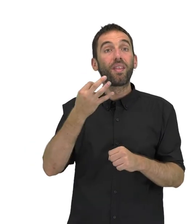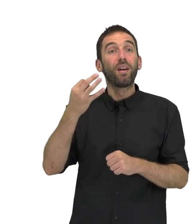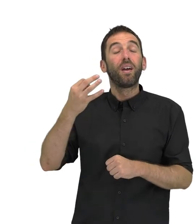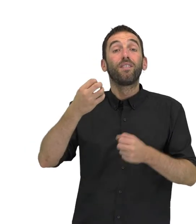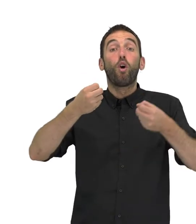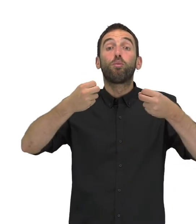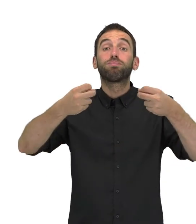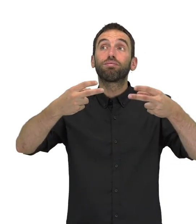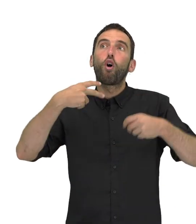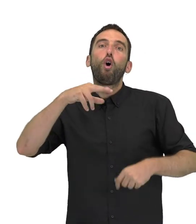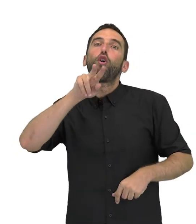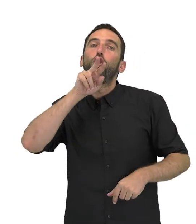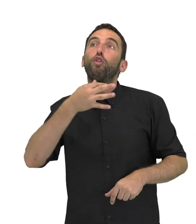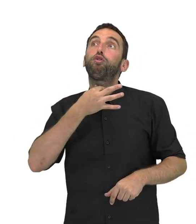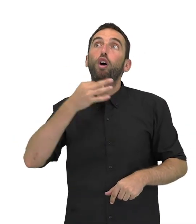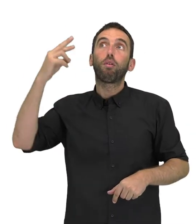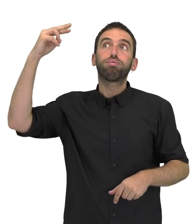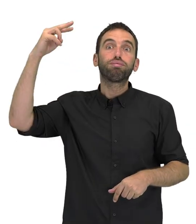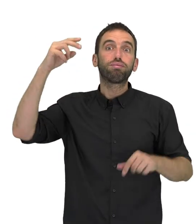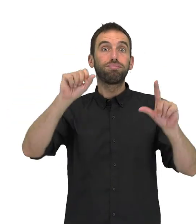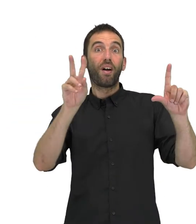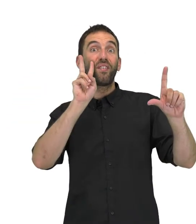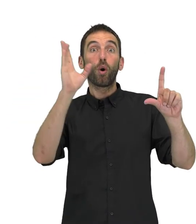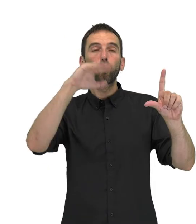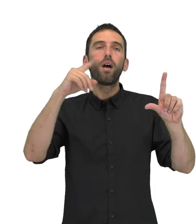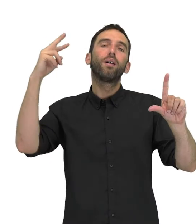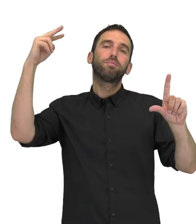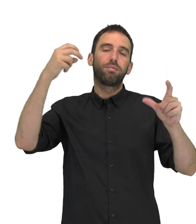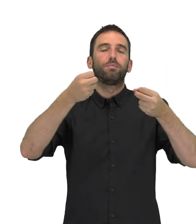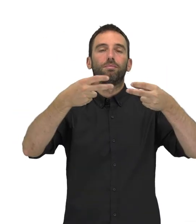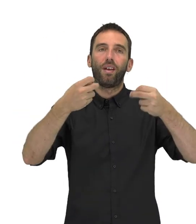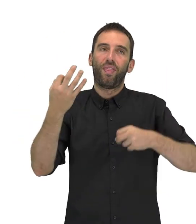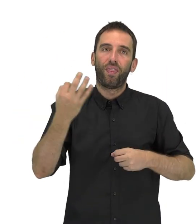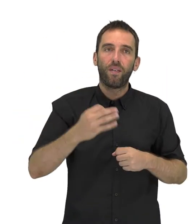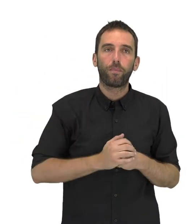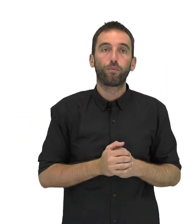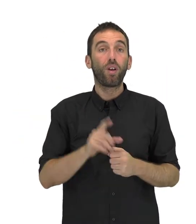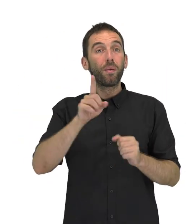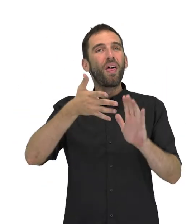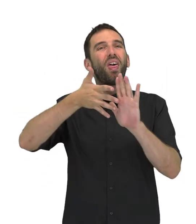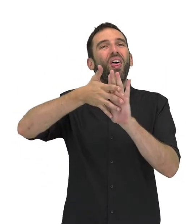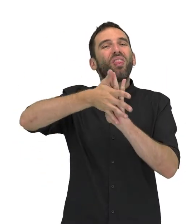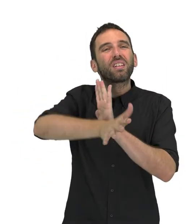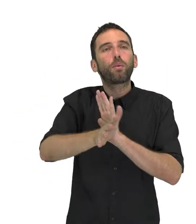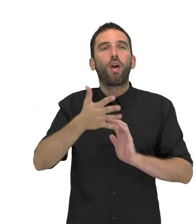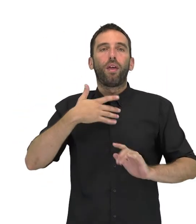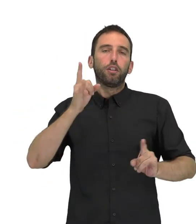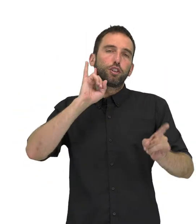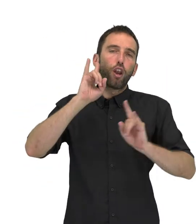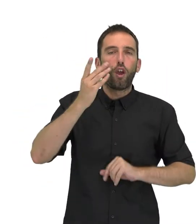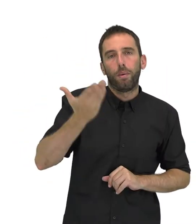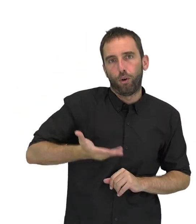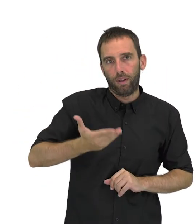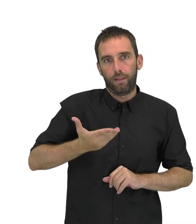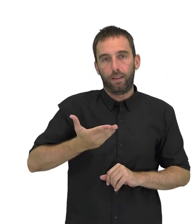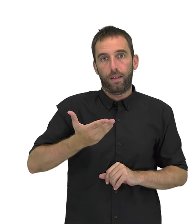deben describir los sonidos tales como música, ruidos de fondo, sonidos de animales o cosas, etcétera, que sean relevantes para el